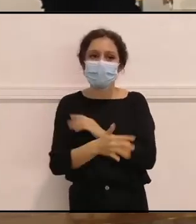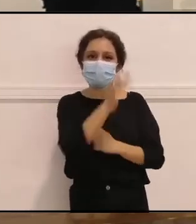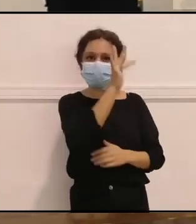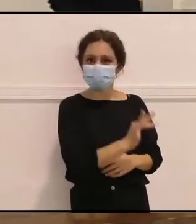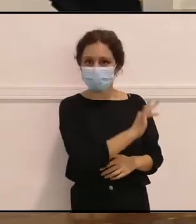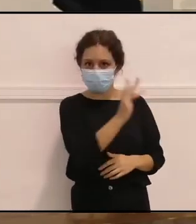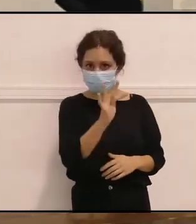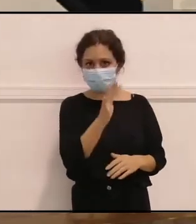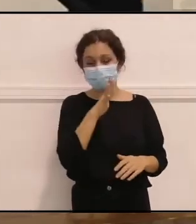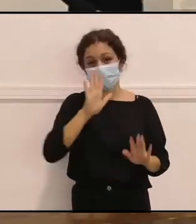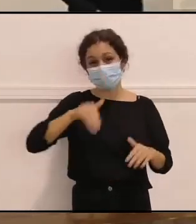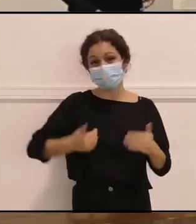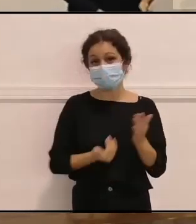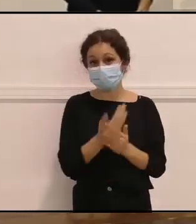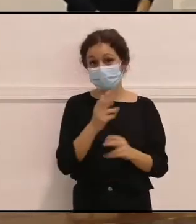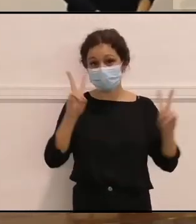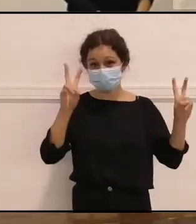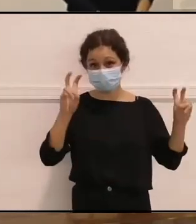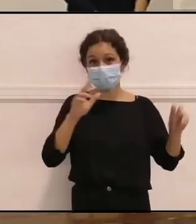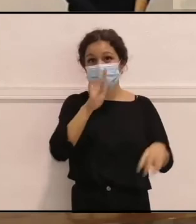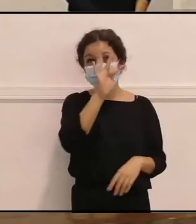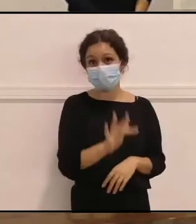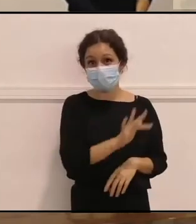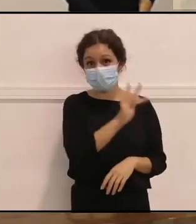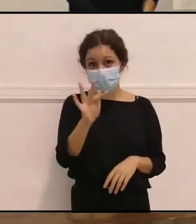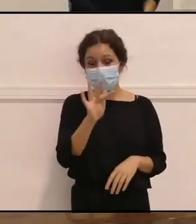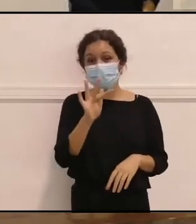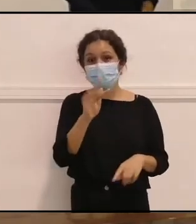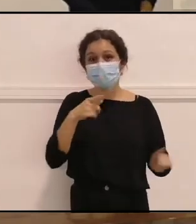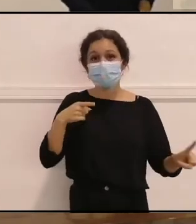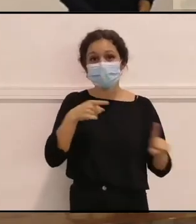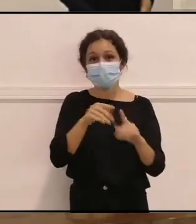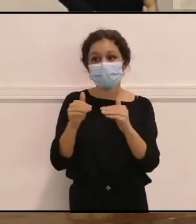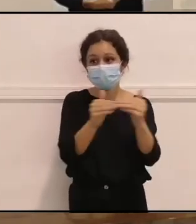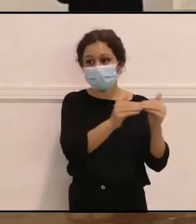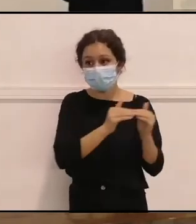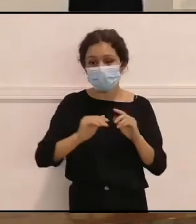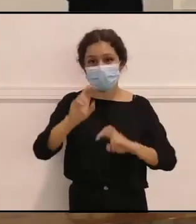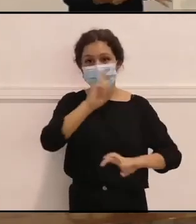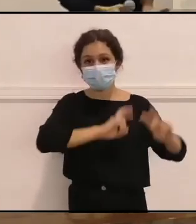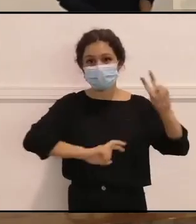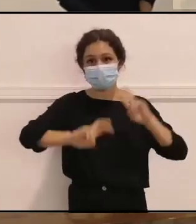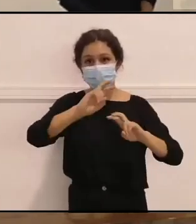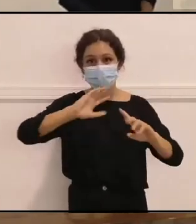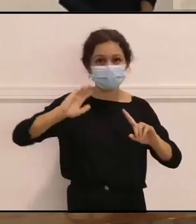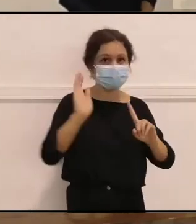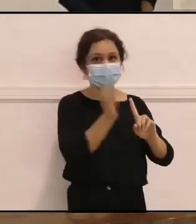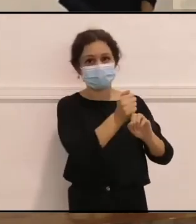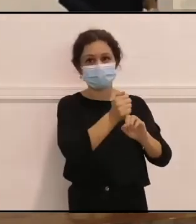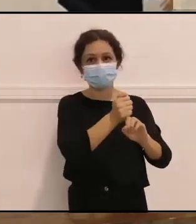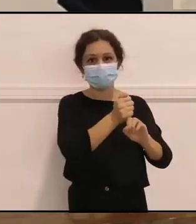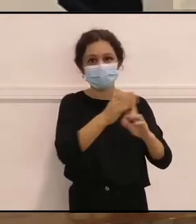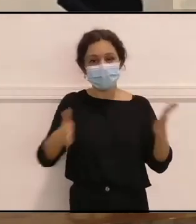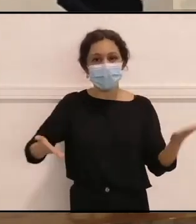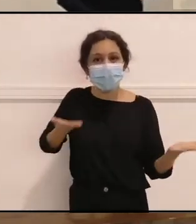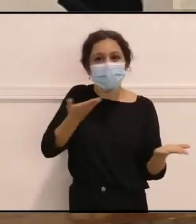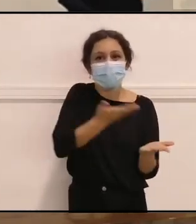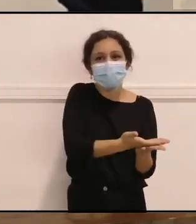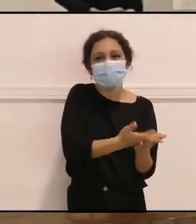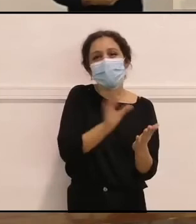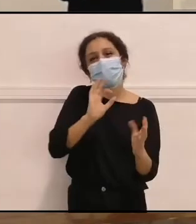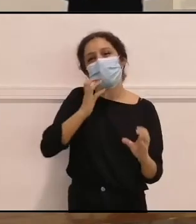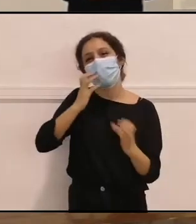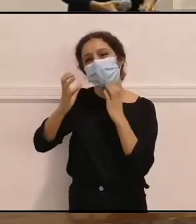jornadas, para sumar un poco en esa búsqueda de igualdad? ¿Cuál sería ese grito,